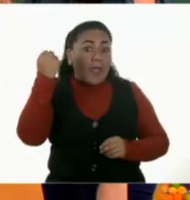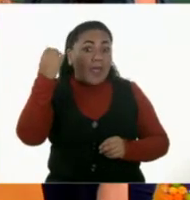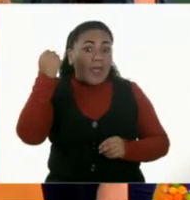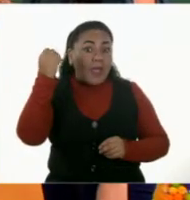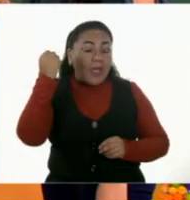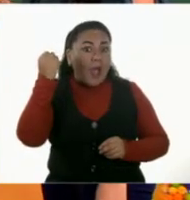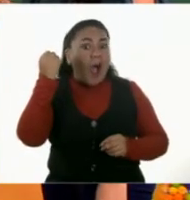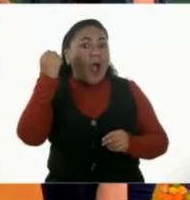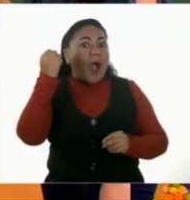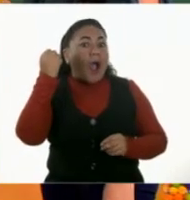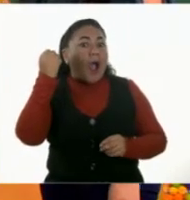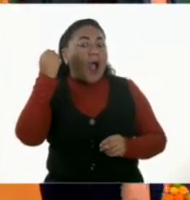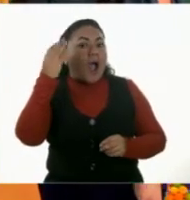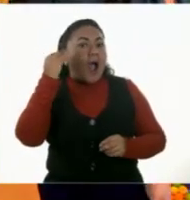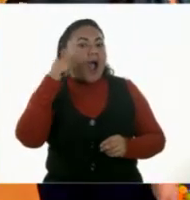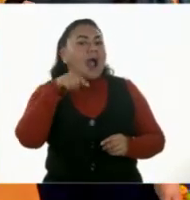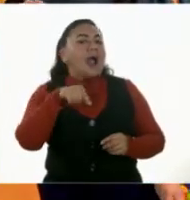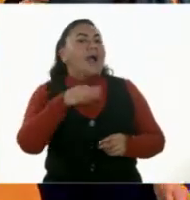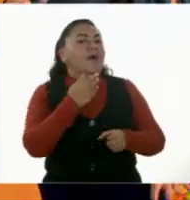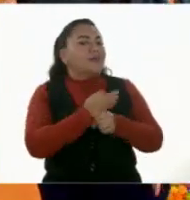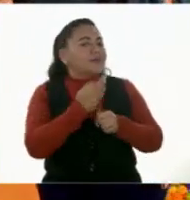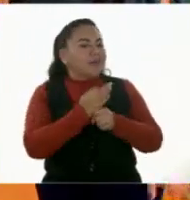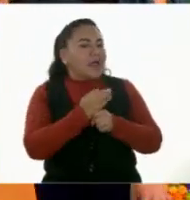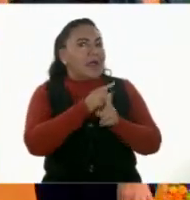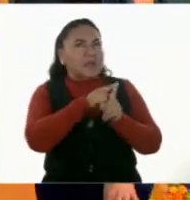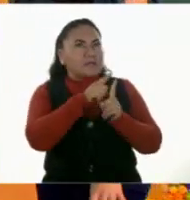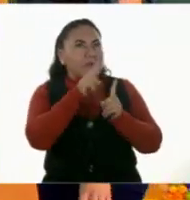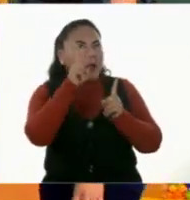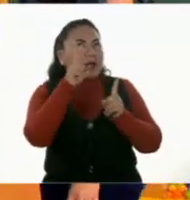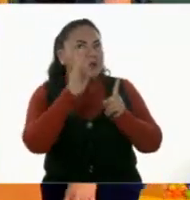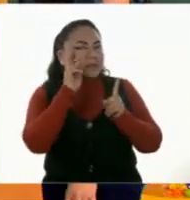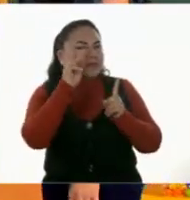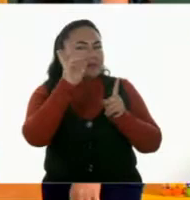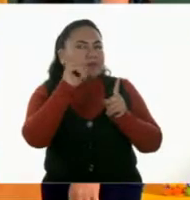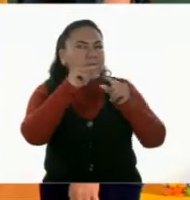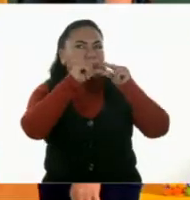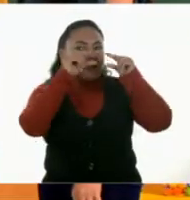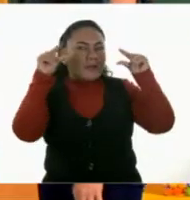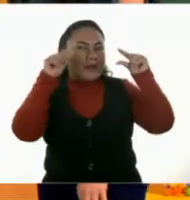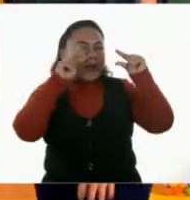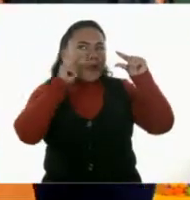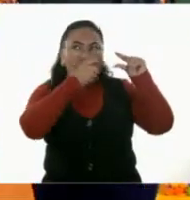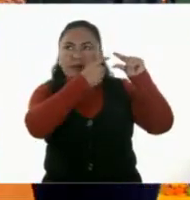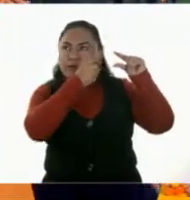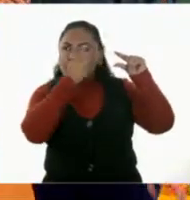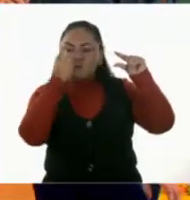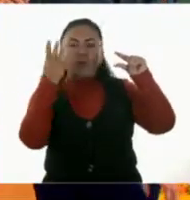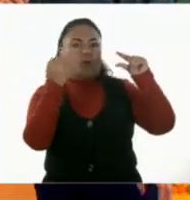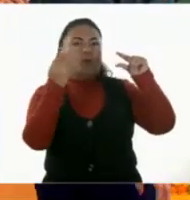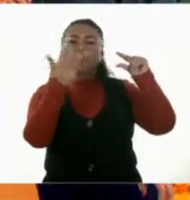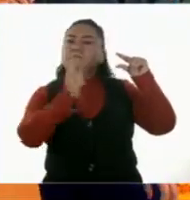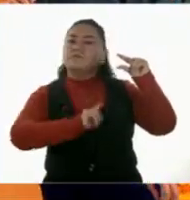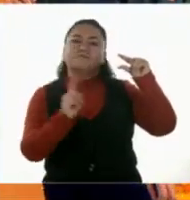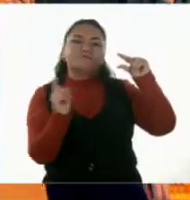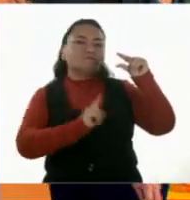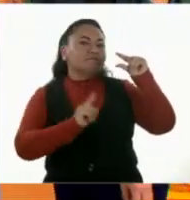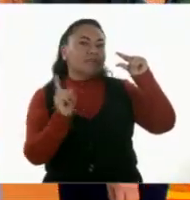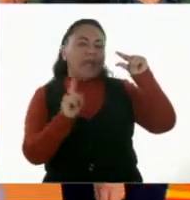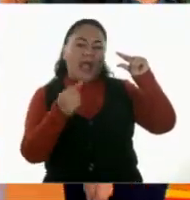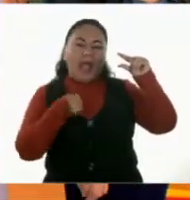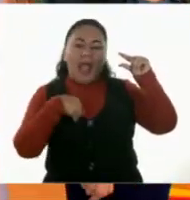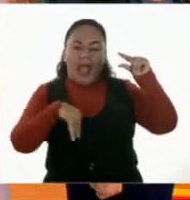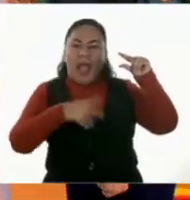nueve. Creo que por el momento le atiné porque cuando menos este primer grupo tiene nueve y no ocho, como